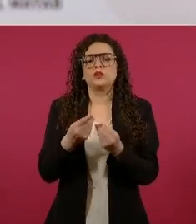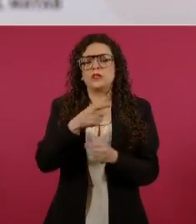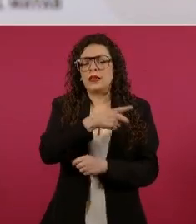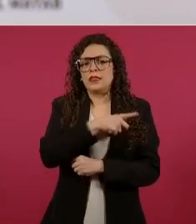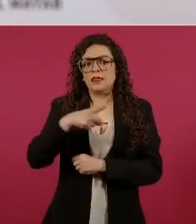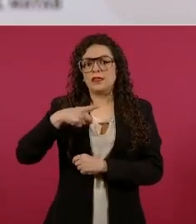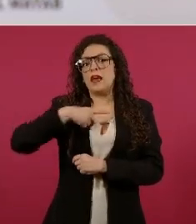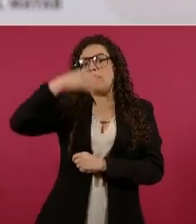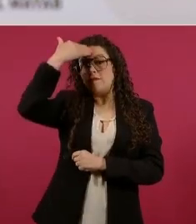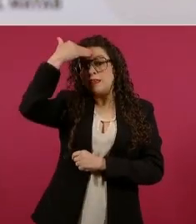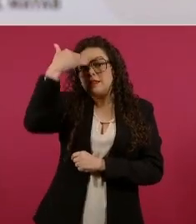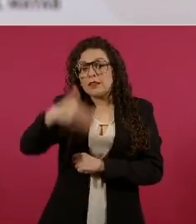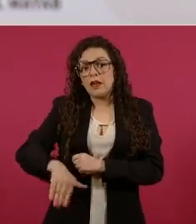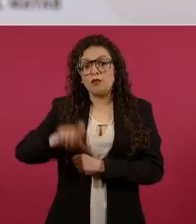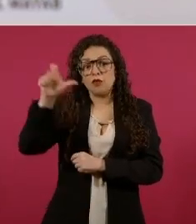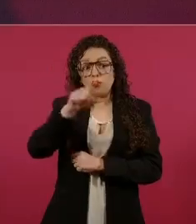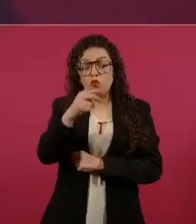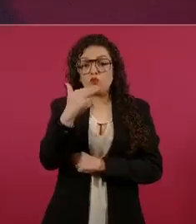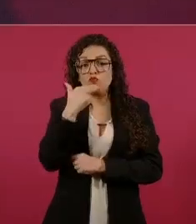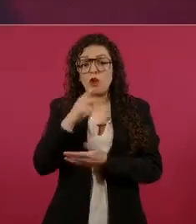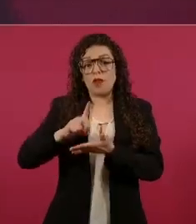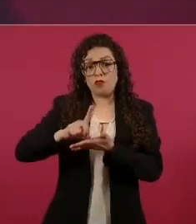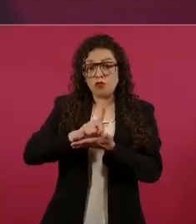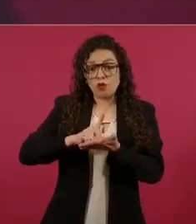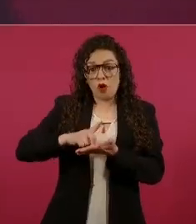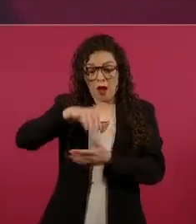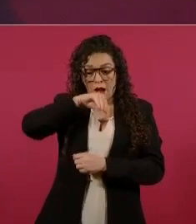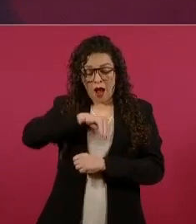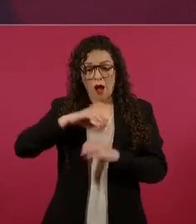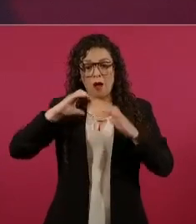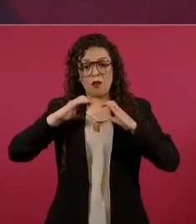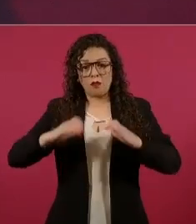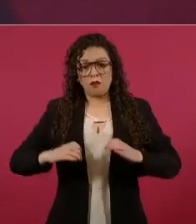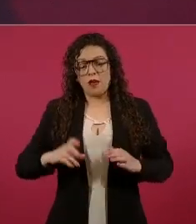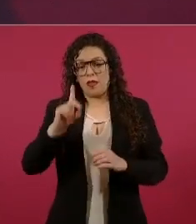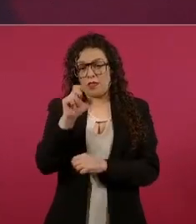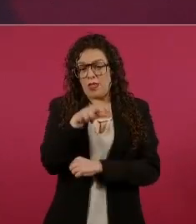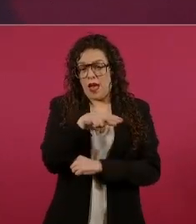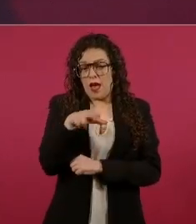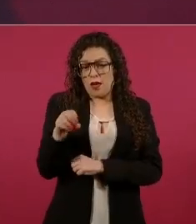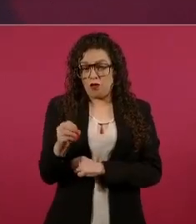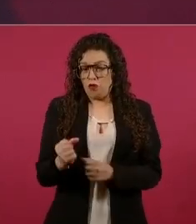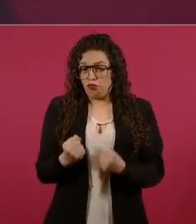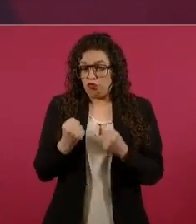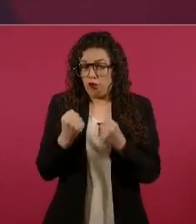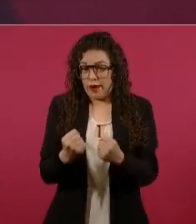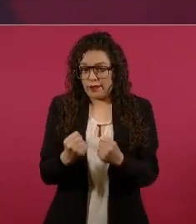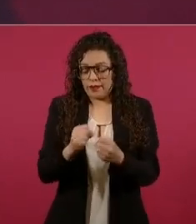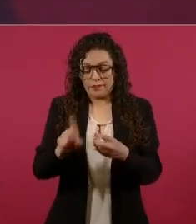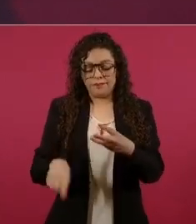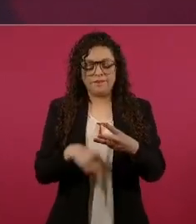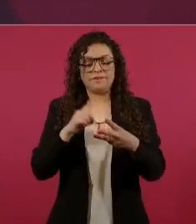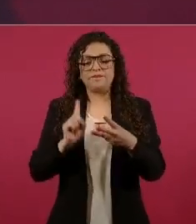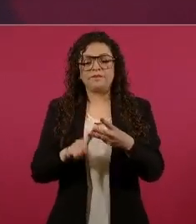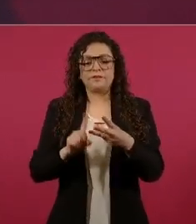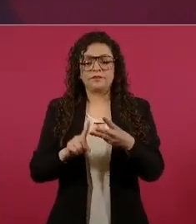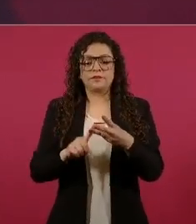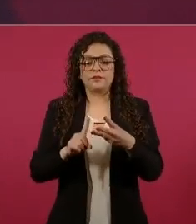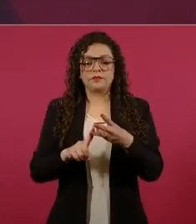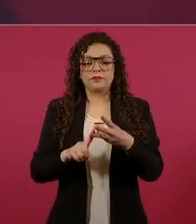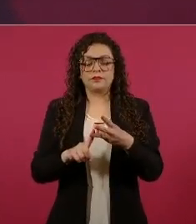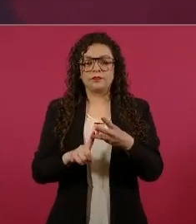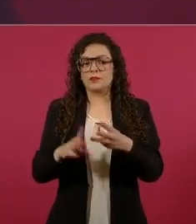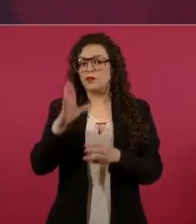Y tercero, no permitir la asociación delictuosa